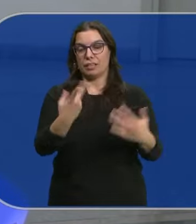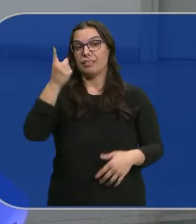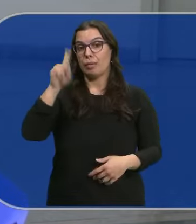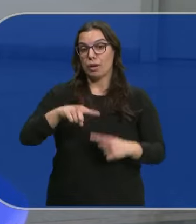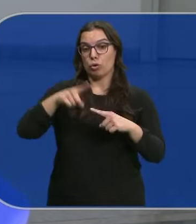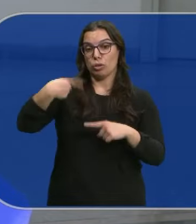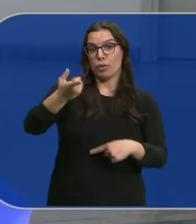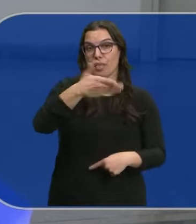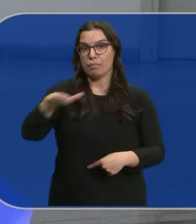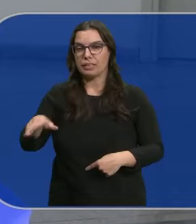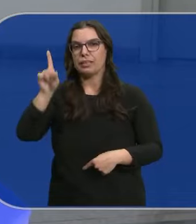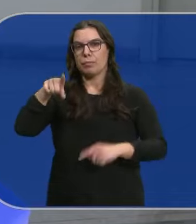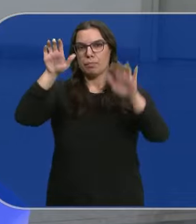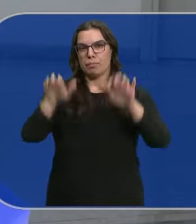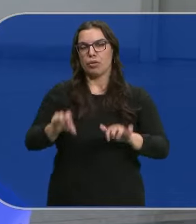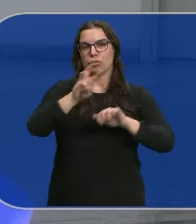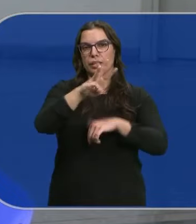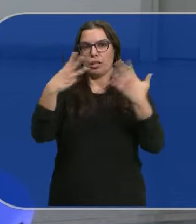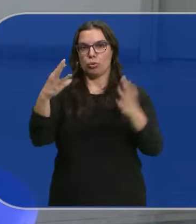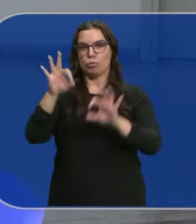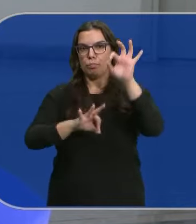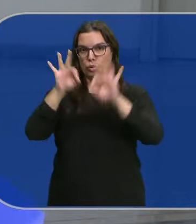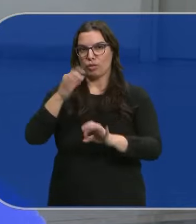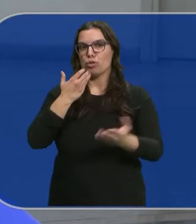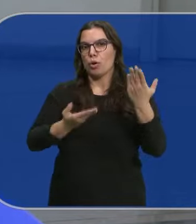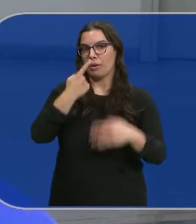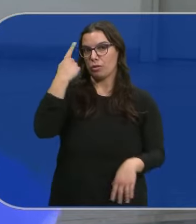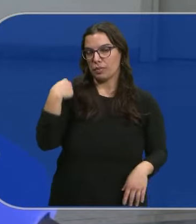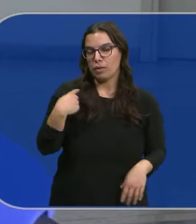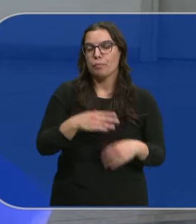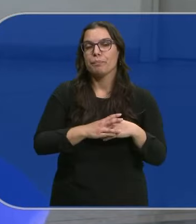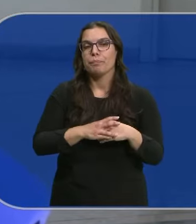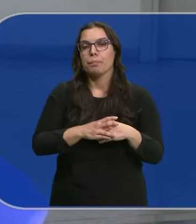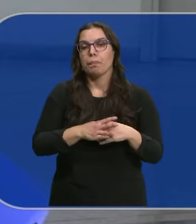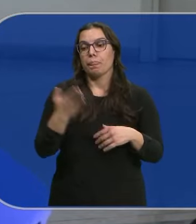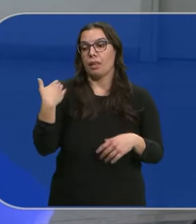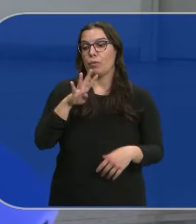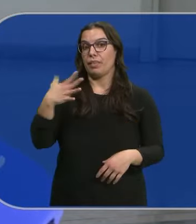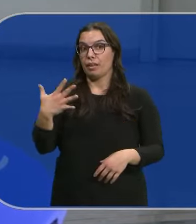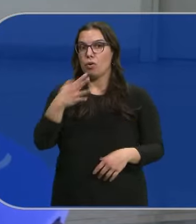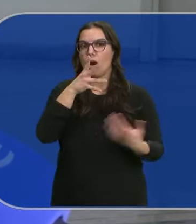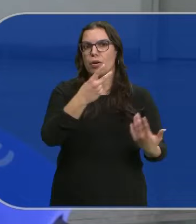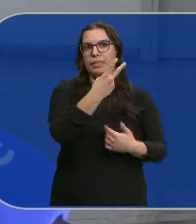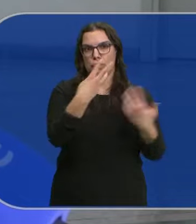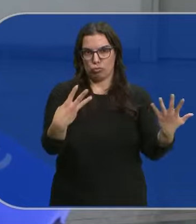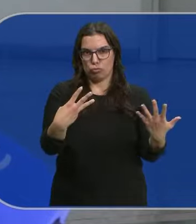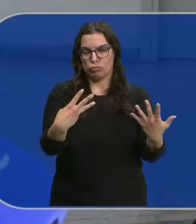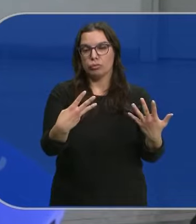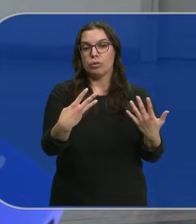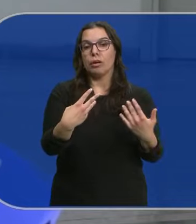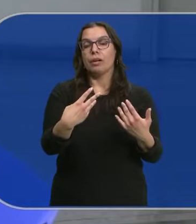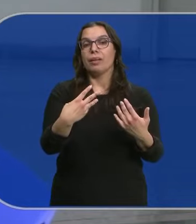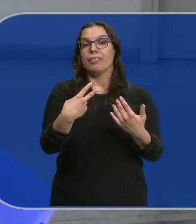reduciendo Se están reduciendo Un 38% Con respecto Al año pasado Tenemos Hemos bajado De 45 a 28 Accidentes